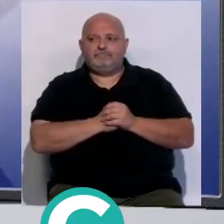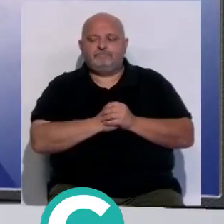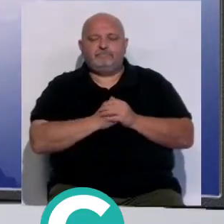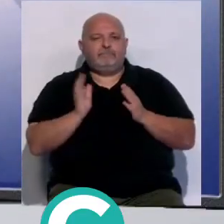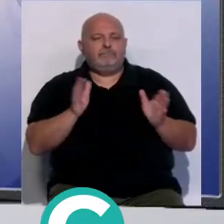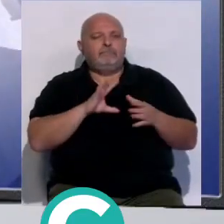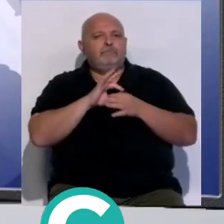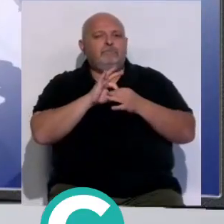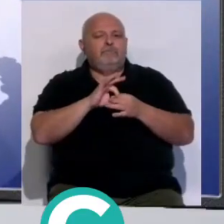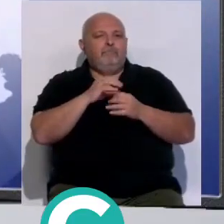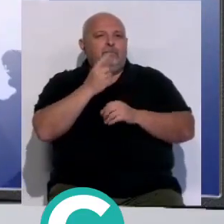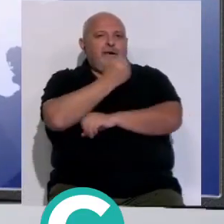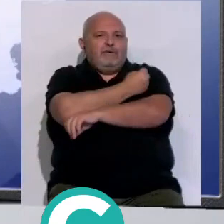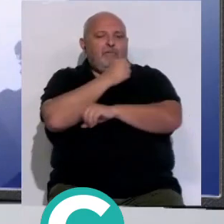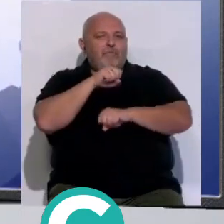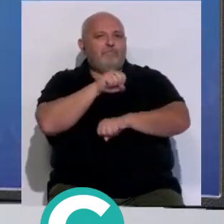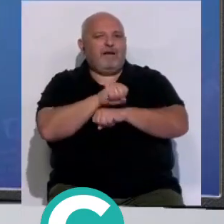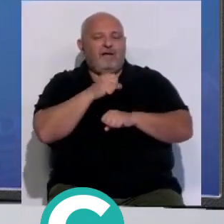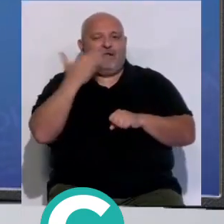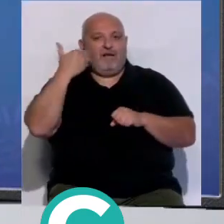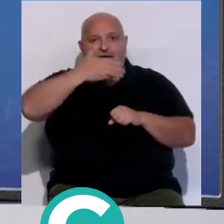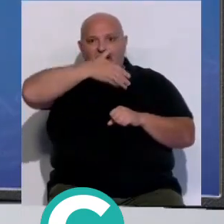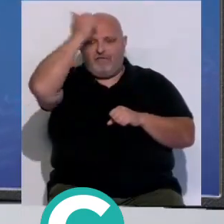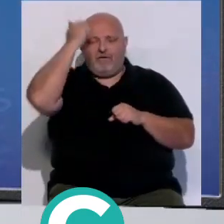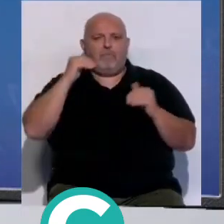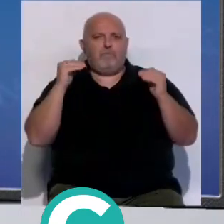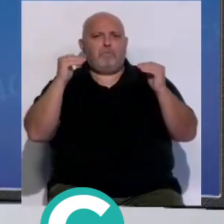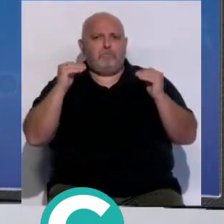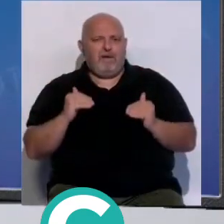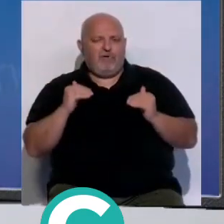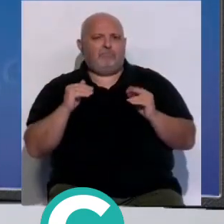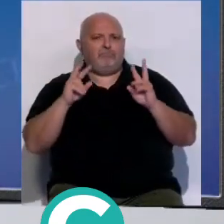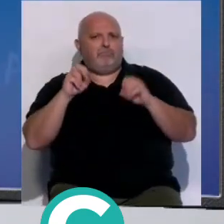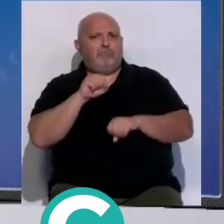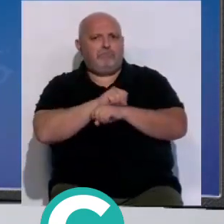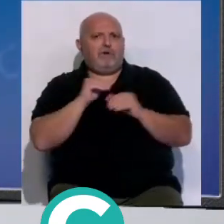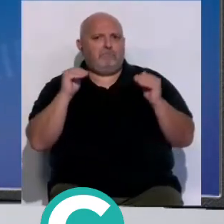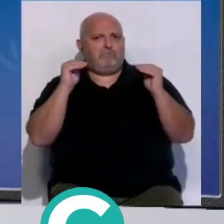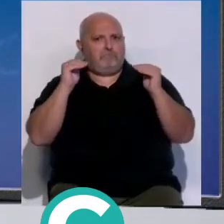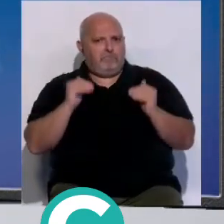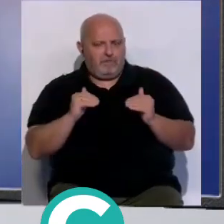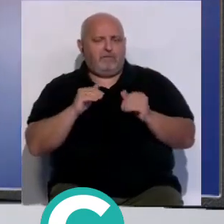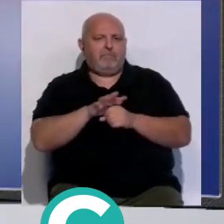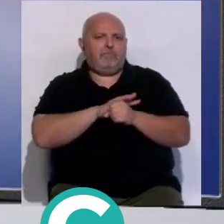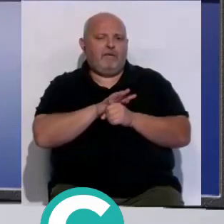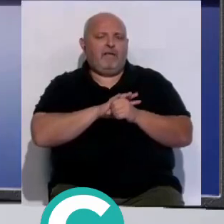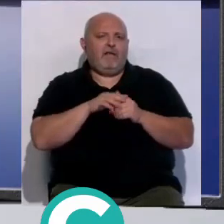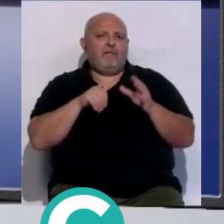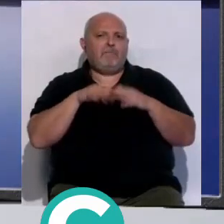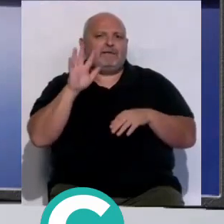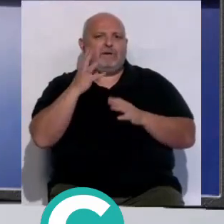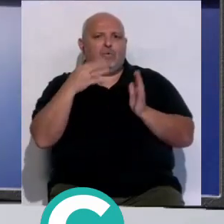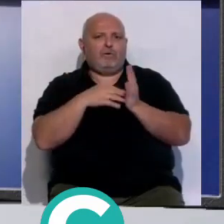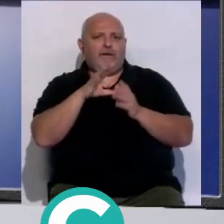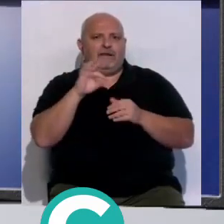los registros del paro del pasado mes de abril nos dejaban un descenso en el número de desempleados en la provincia de cádiz de más de 4